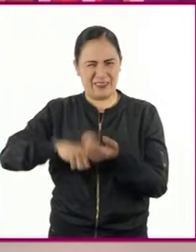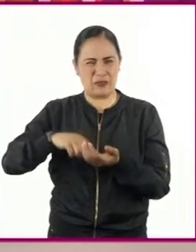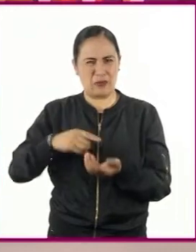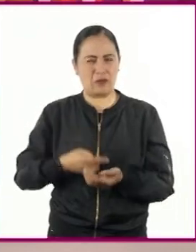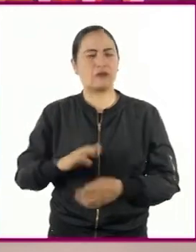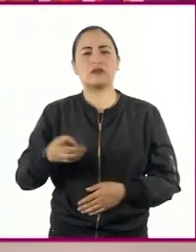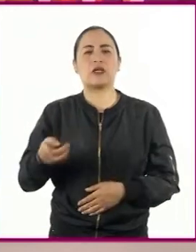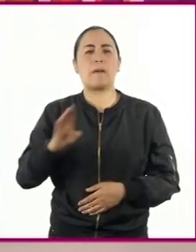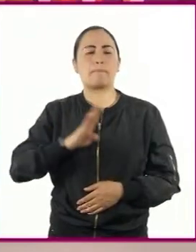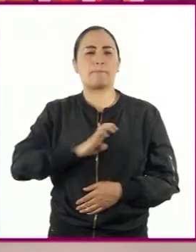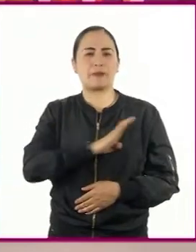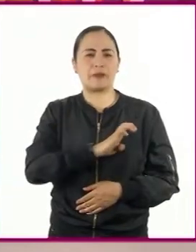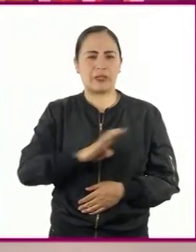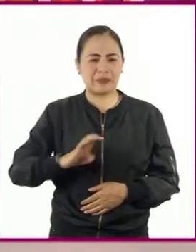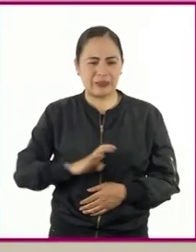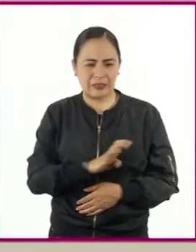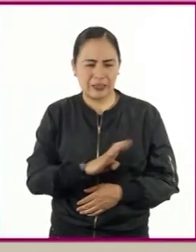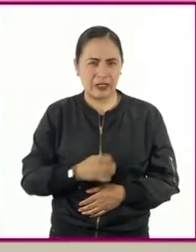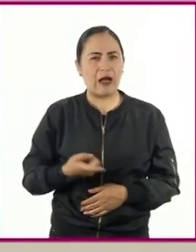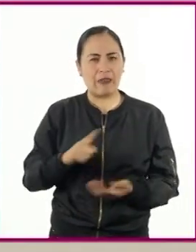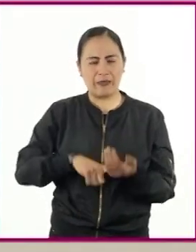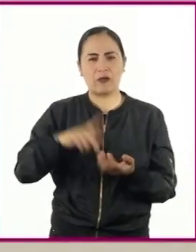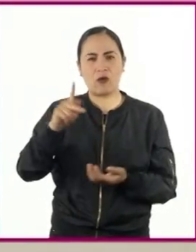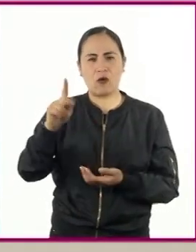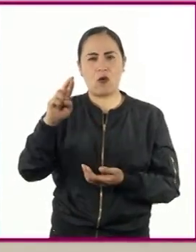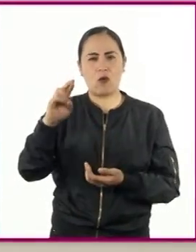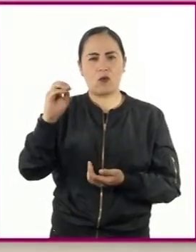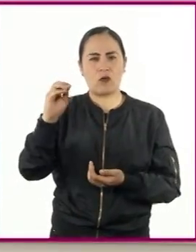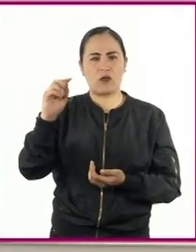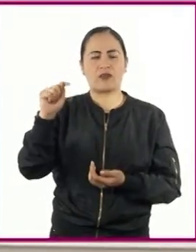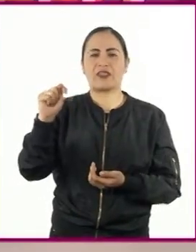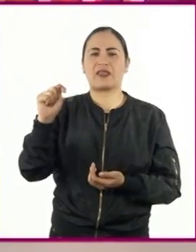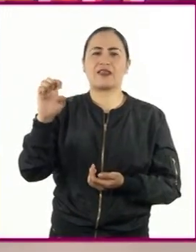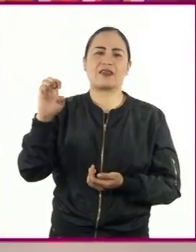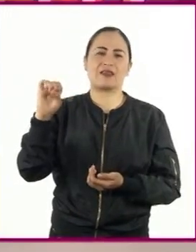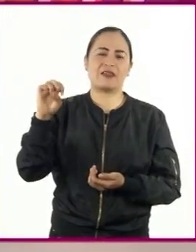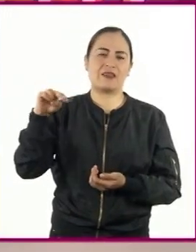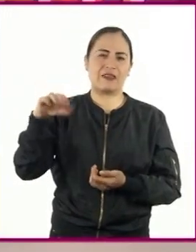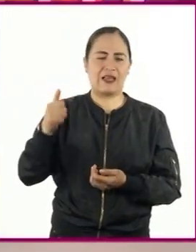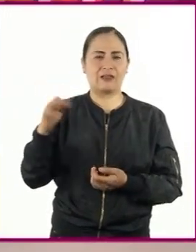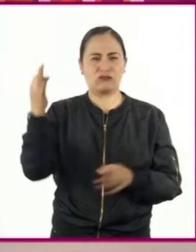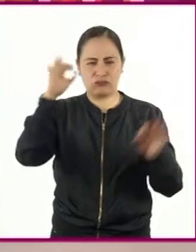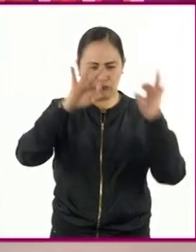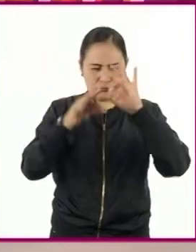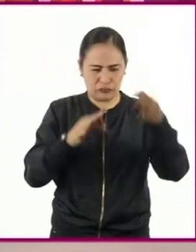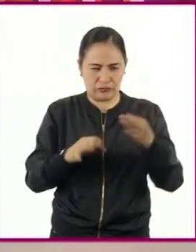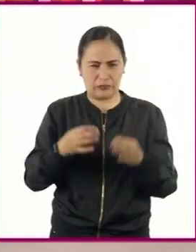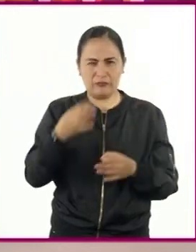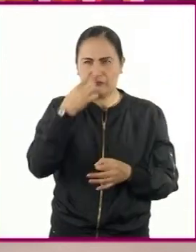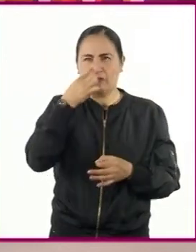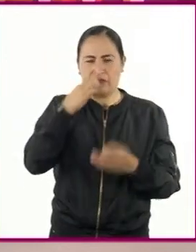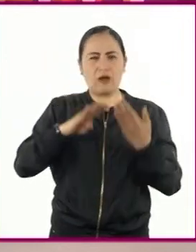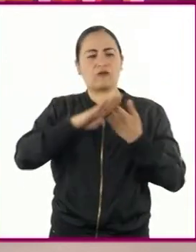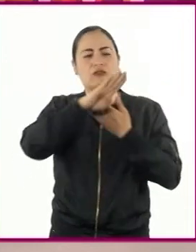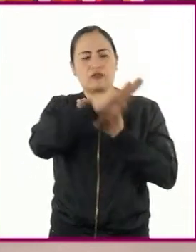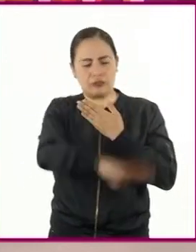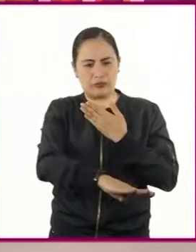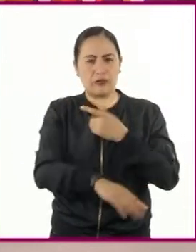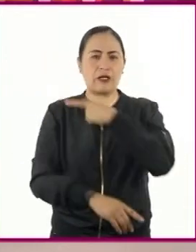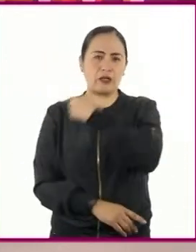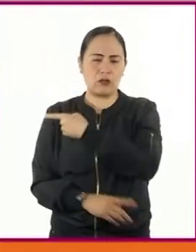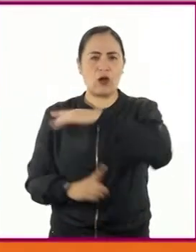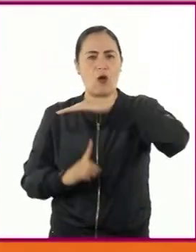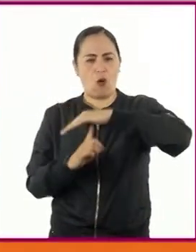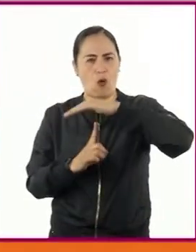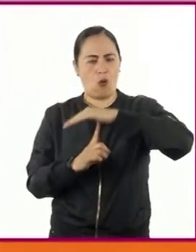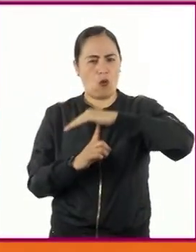que tiene una proteína la cual funciona como repelente a los insectos. El gen del hongo Flamulina velutipes. Resistente a